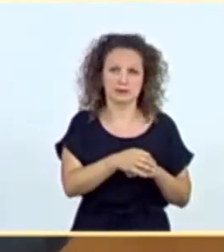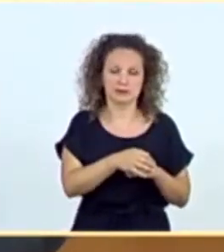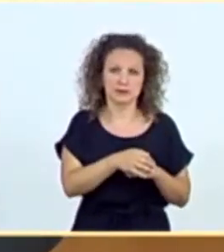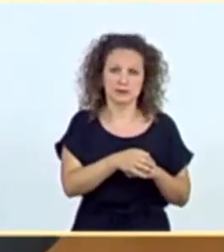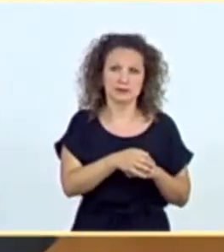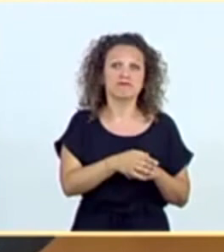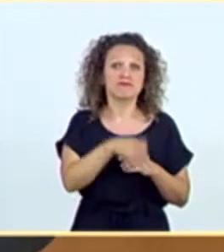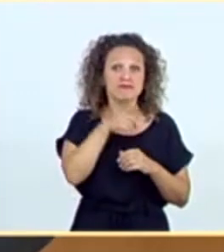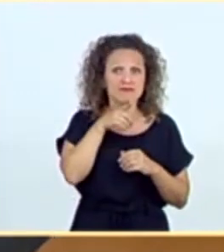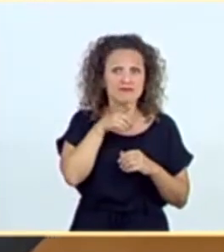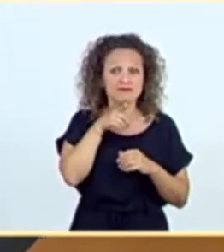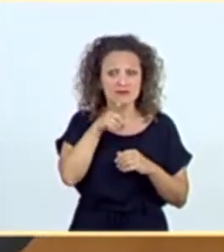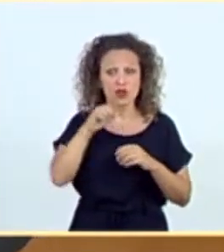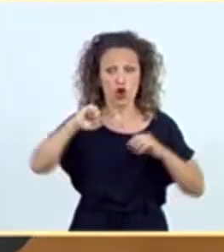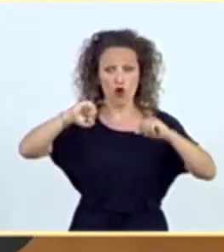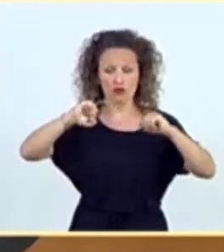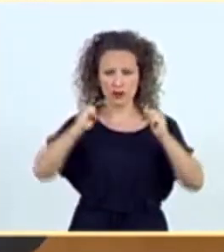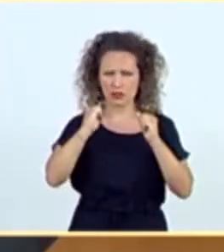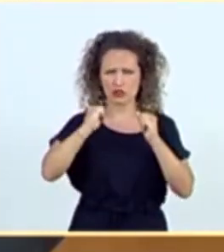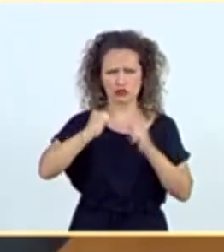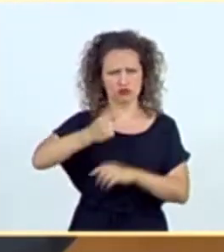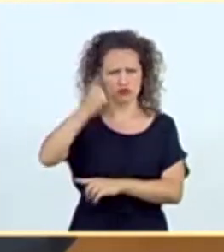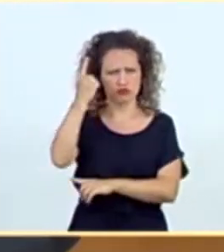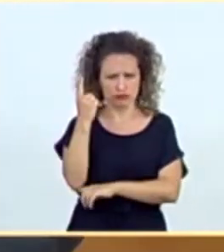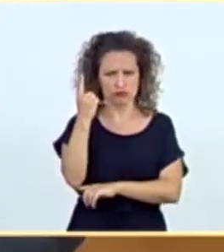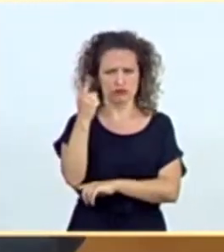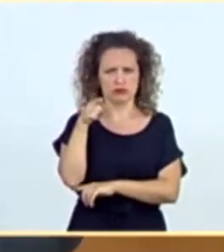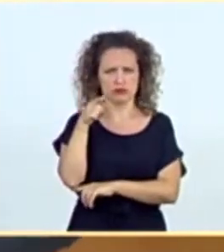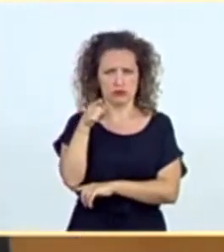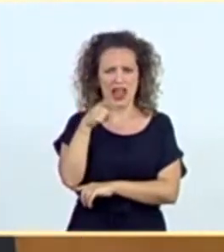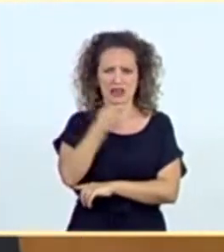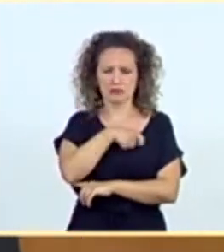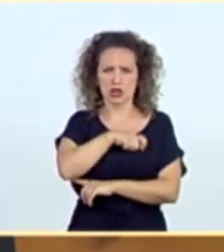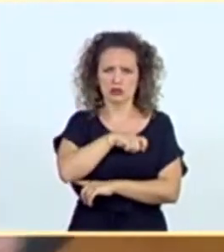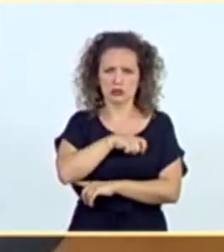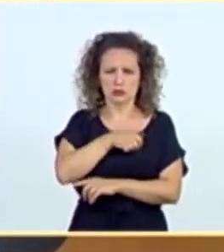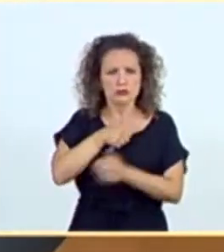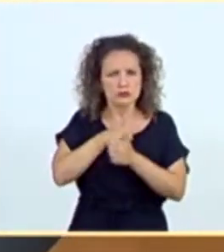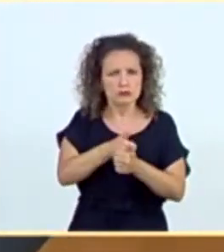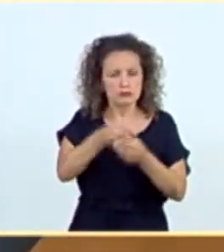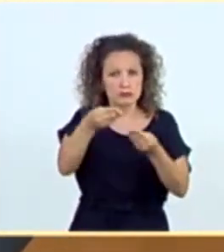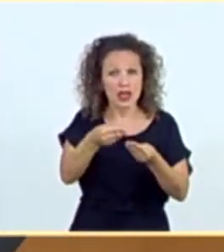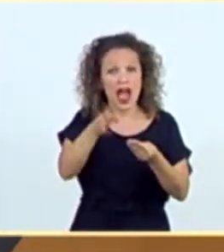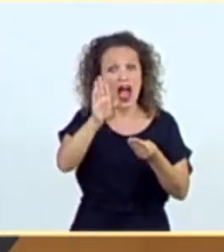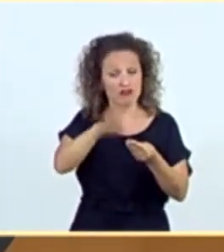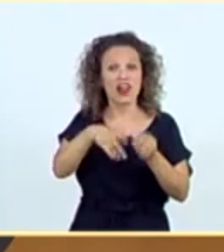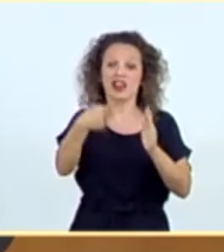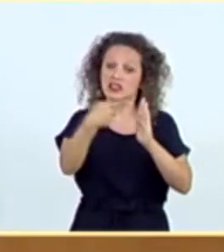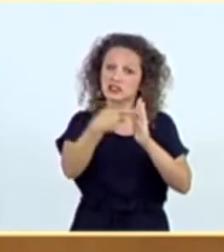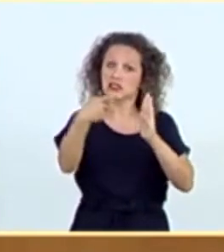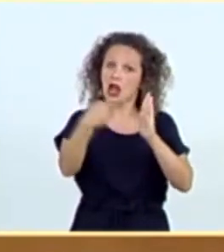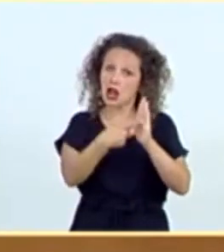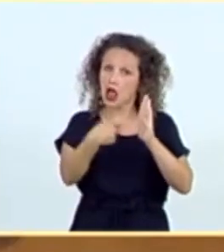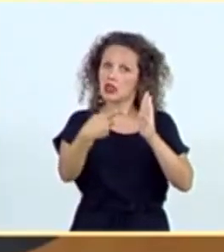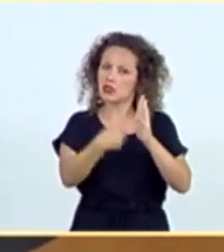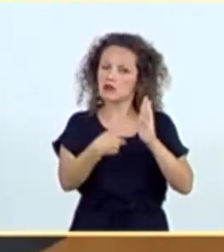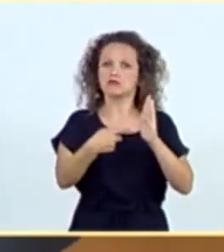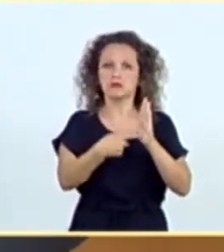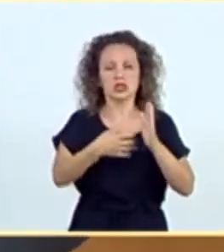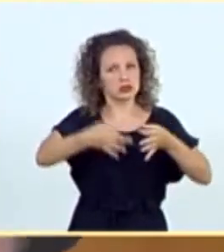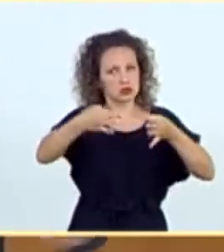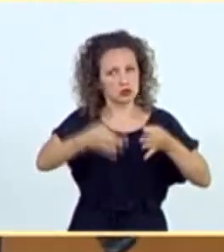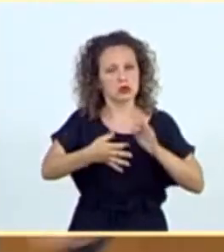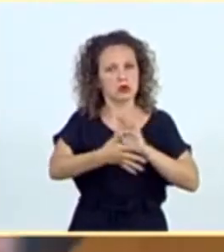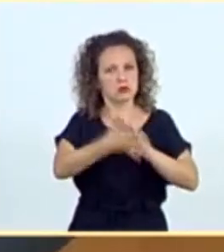confinamiento tan estricto y tan ejemplarmente seguido por señores españoles es que permitió una desescalada segura y rápida.